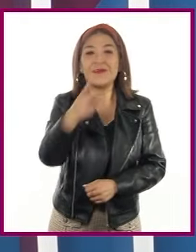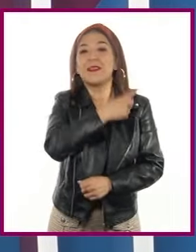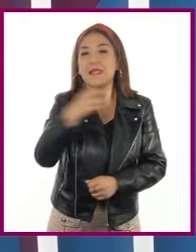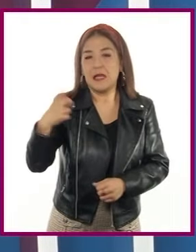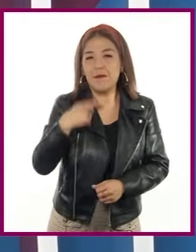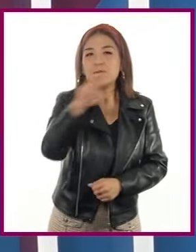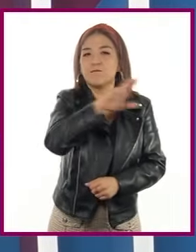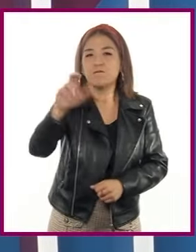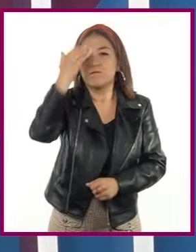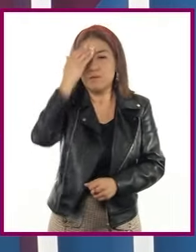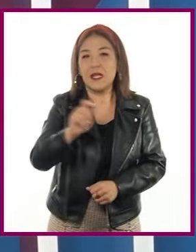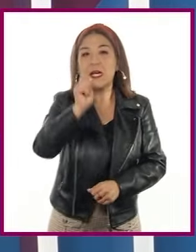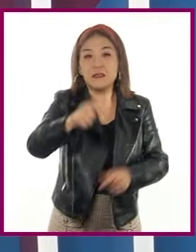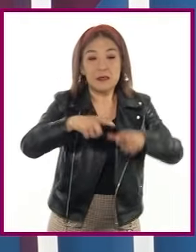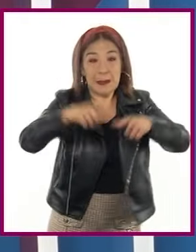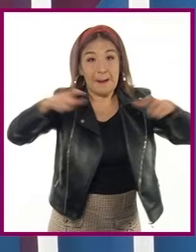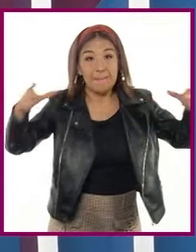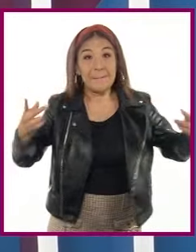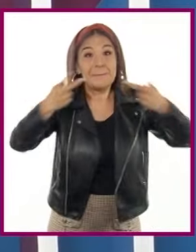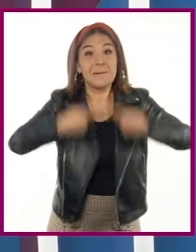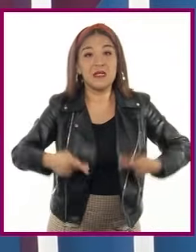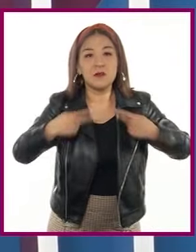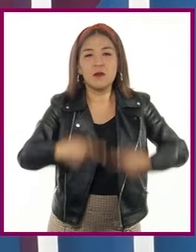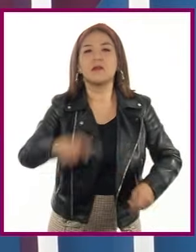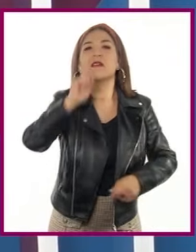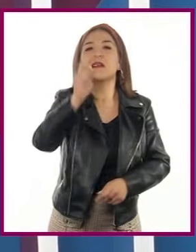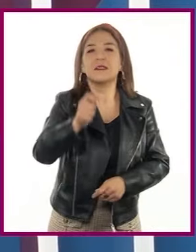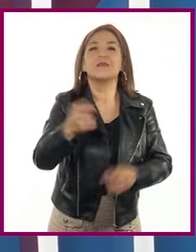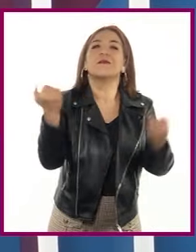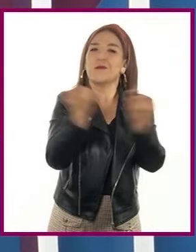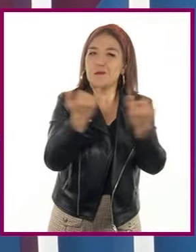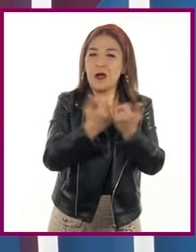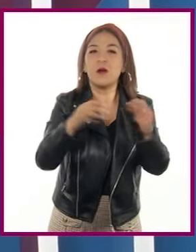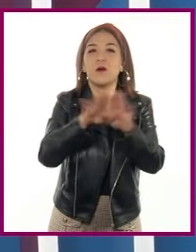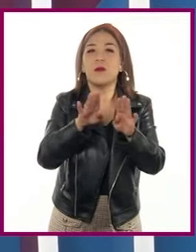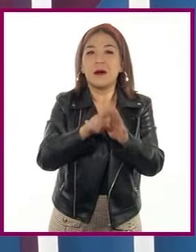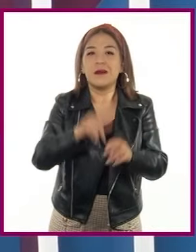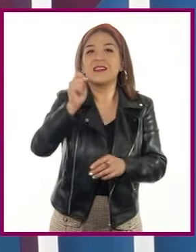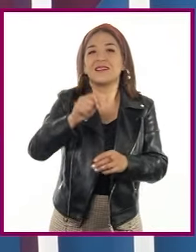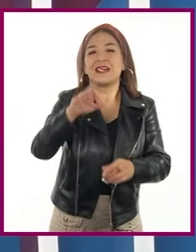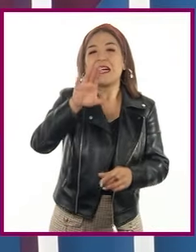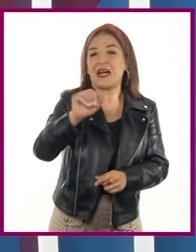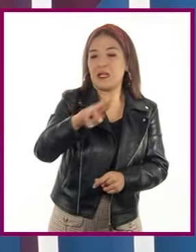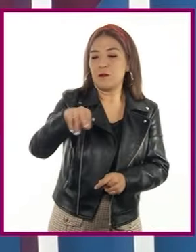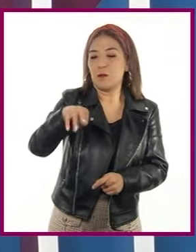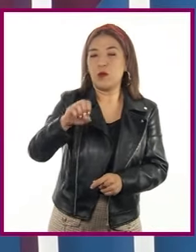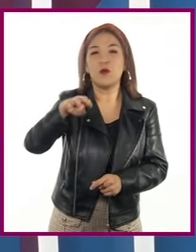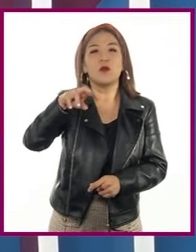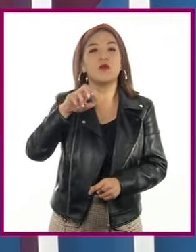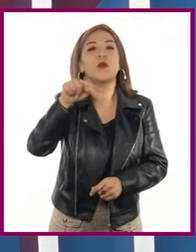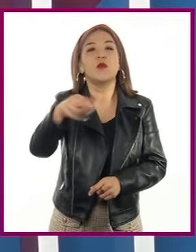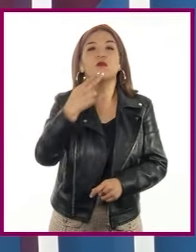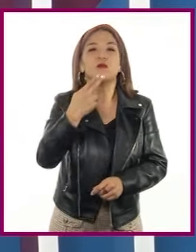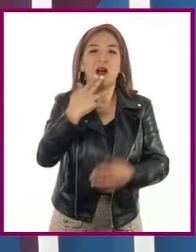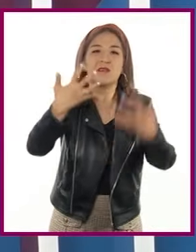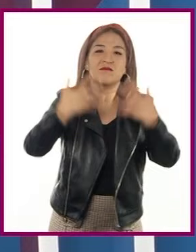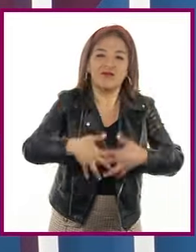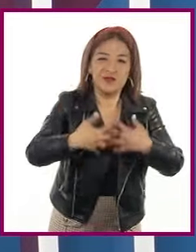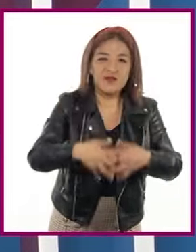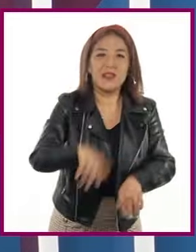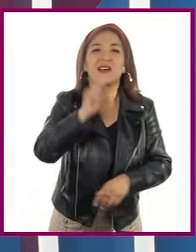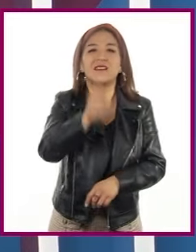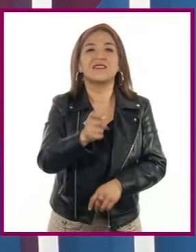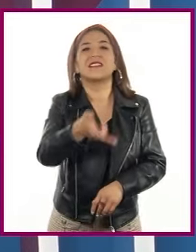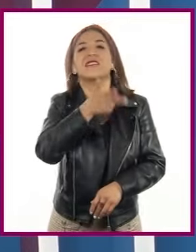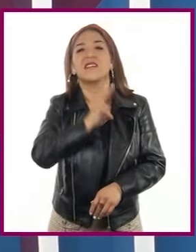reconocer que el crecimiento de la población favorece el aumento de las emisiones de carbono por el uso de combustibles fósiles